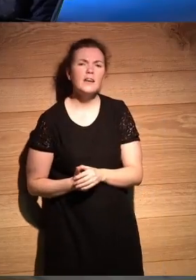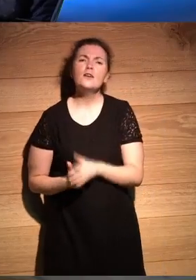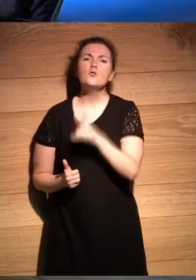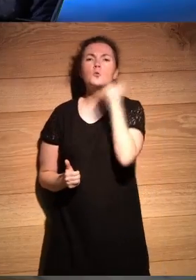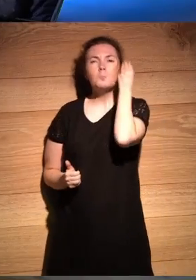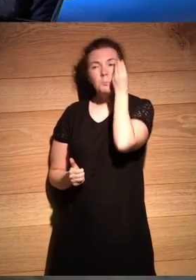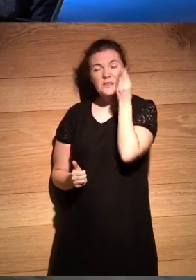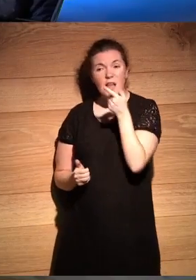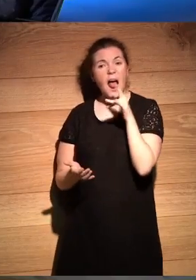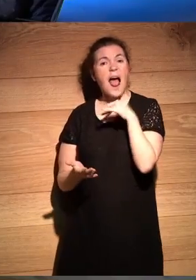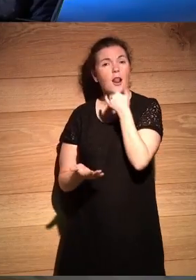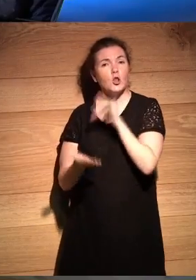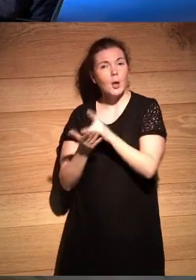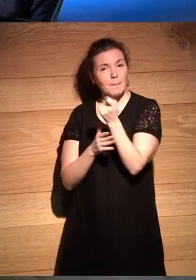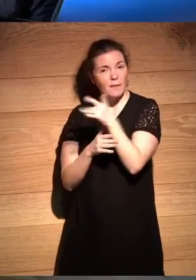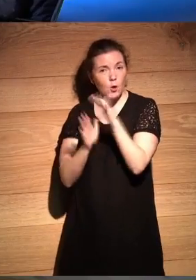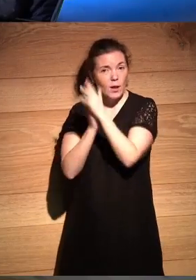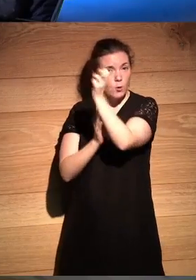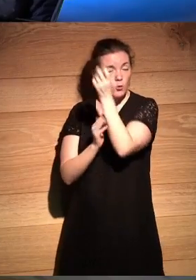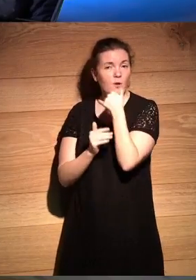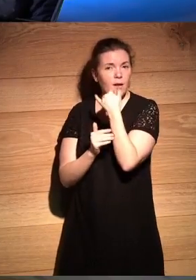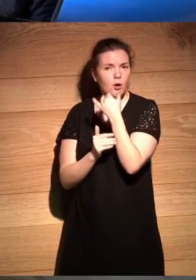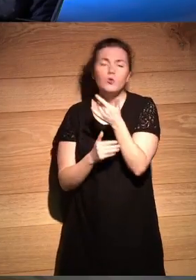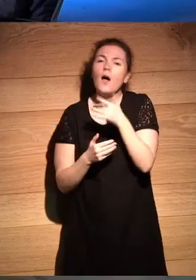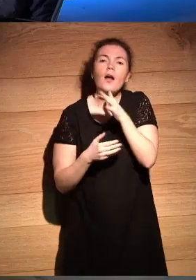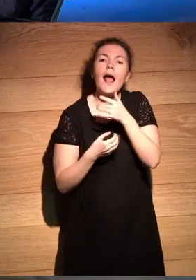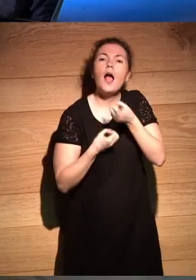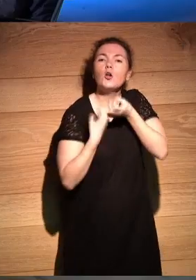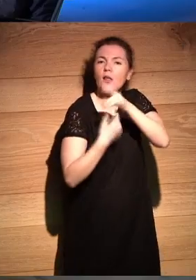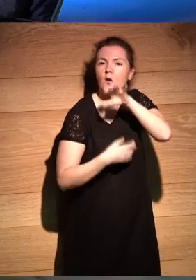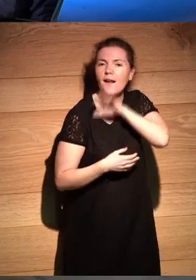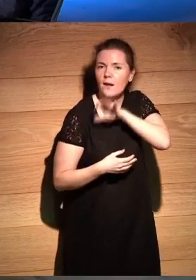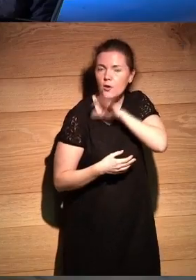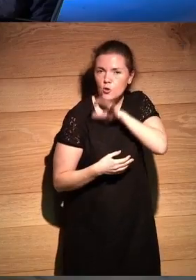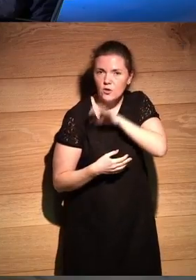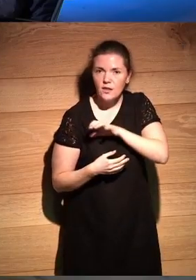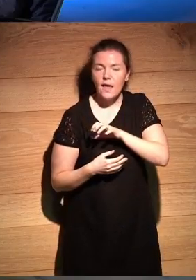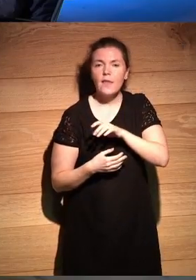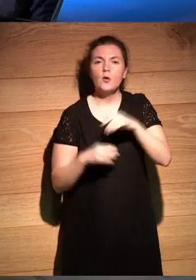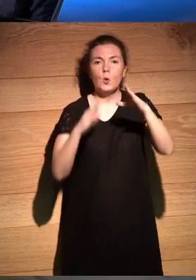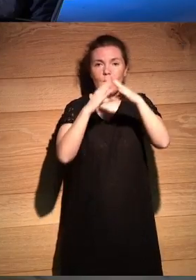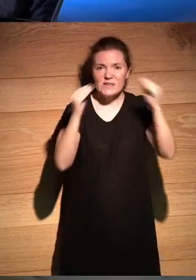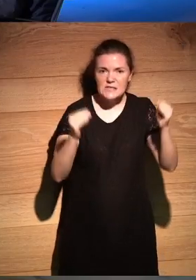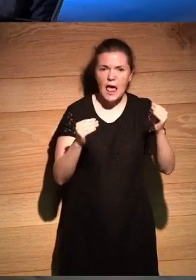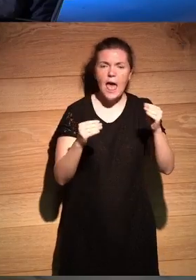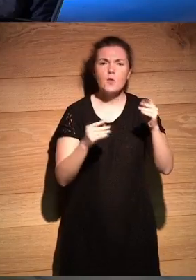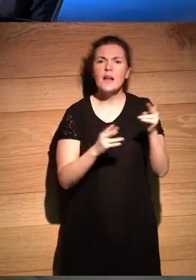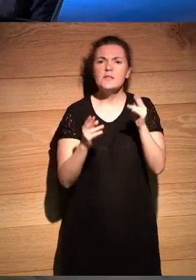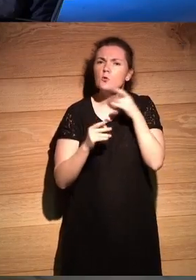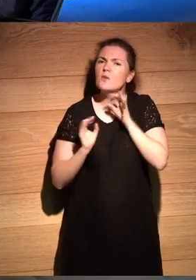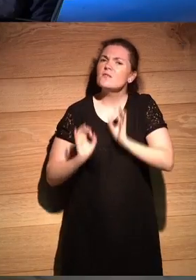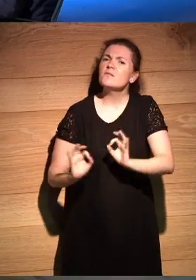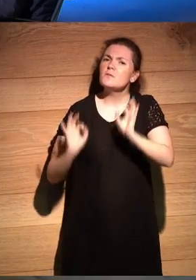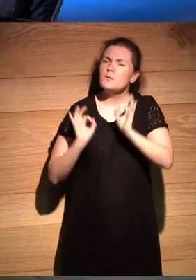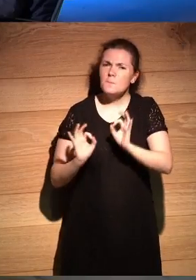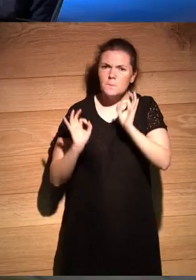que a ti te sucedió algo parecido con algún libro? acabas de contar una anécdota Nabokov una universidad un archivo tú tienes especial